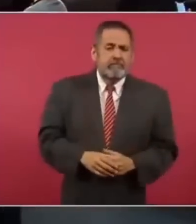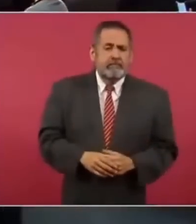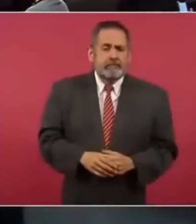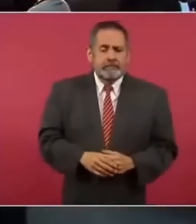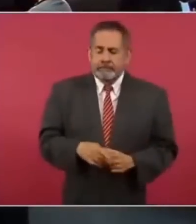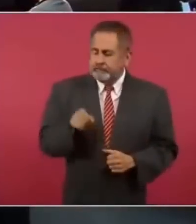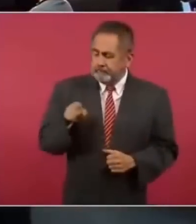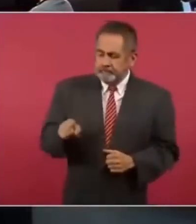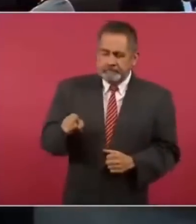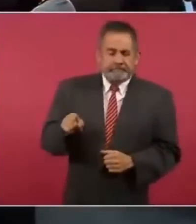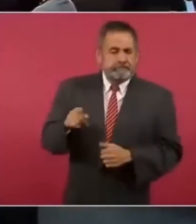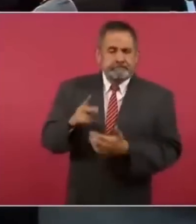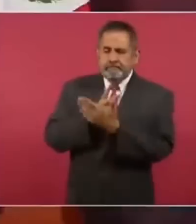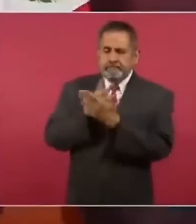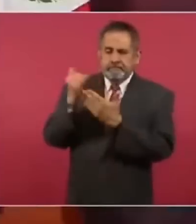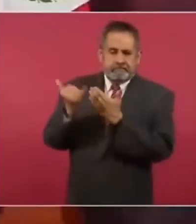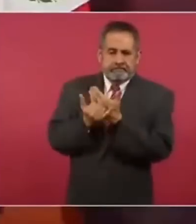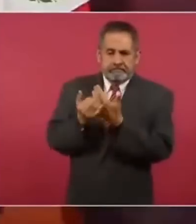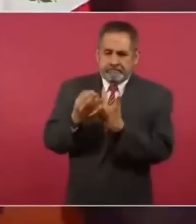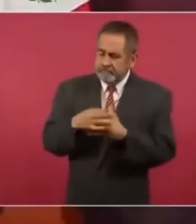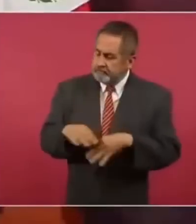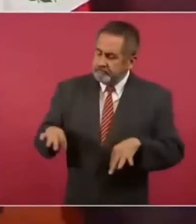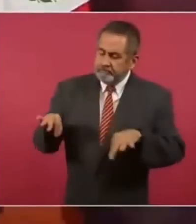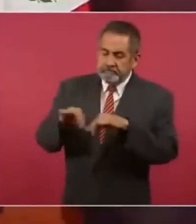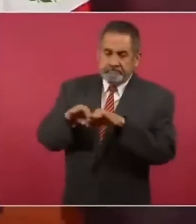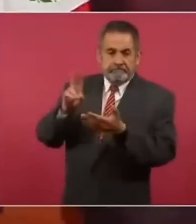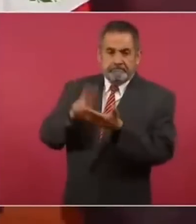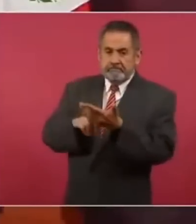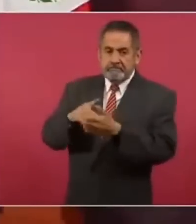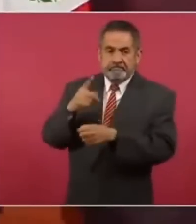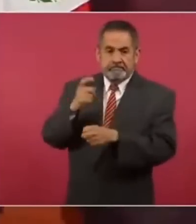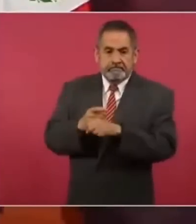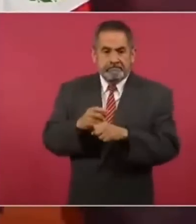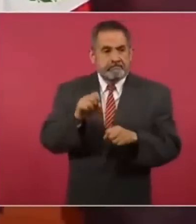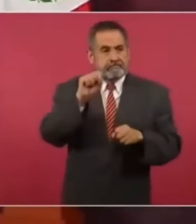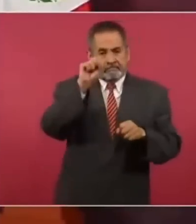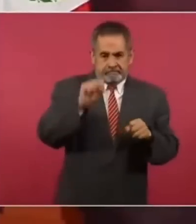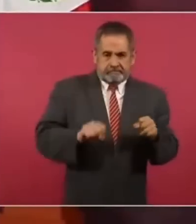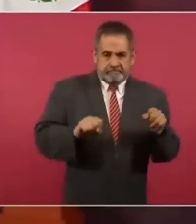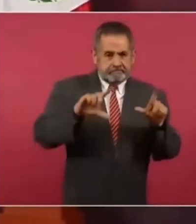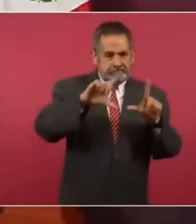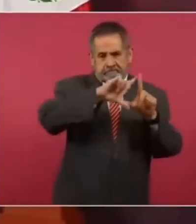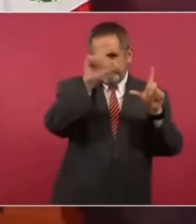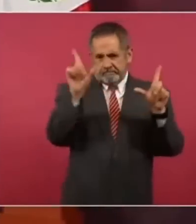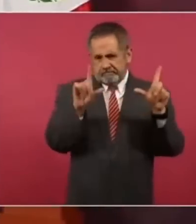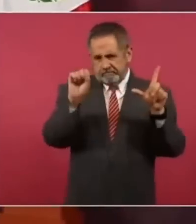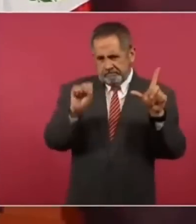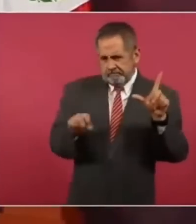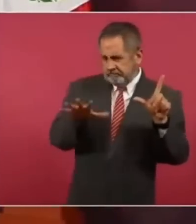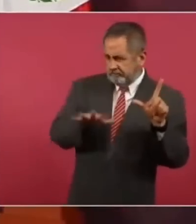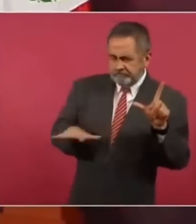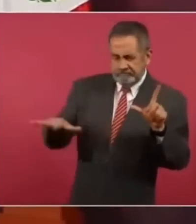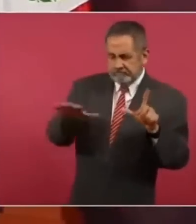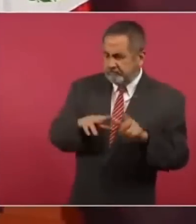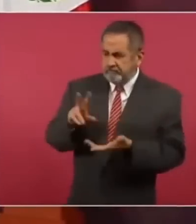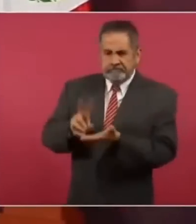proyecto que nos importa mucho es el sureste es